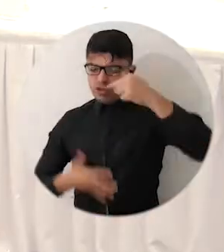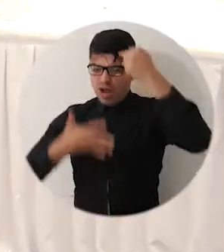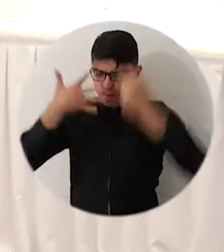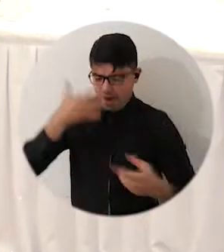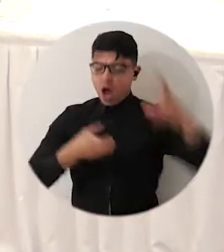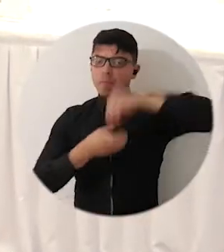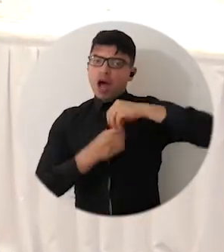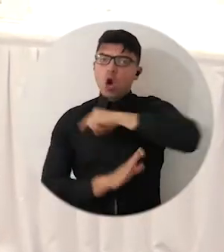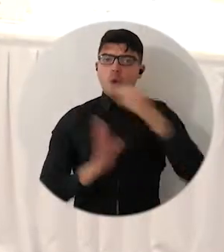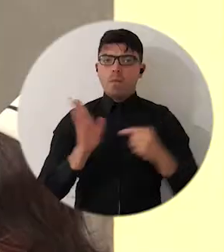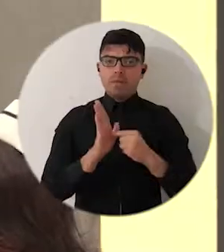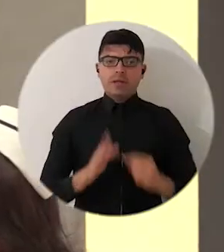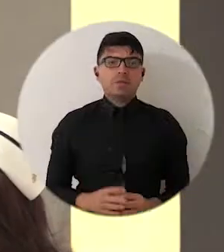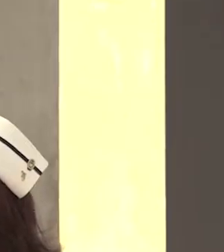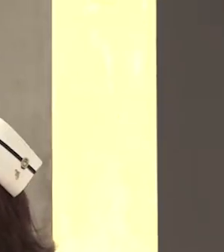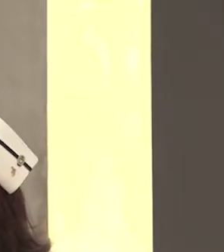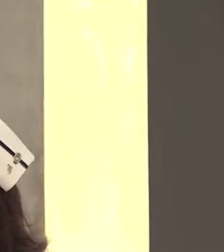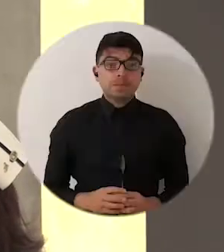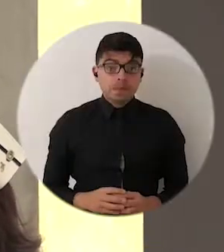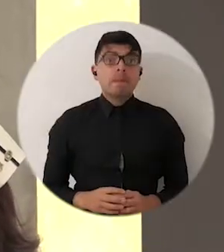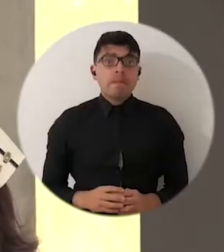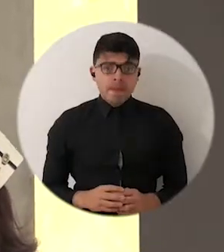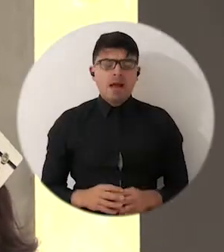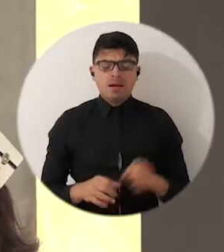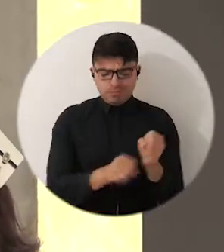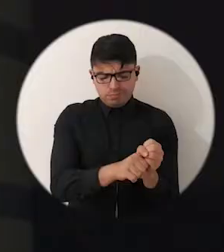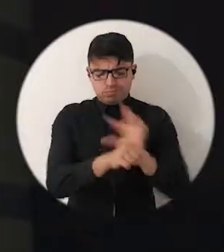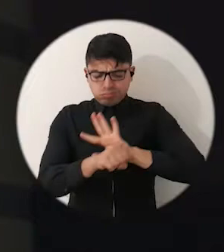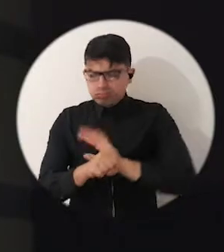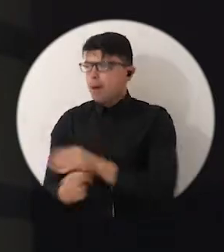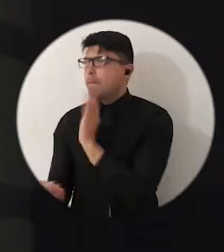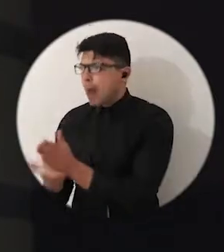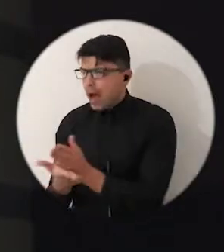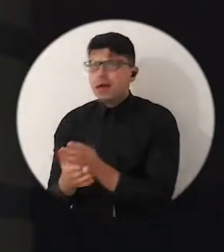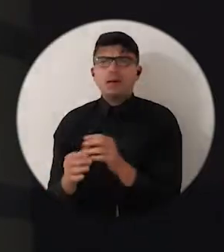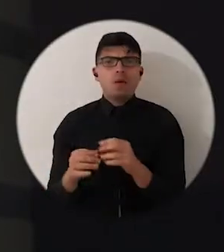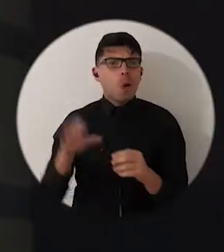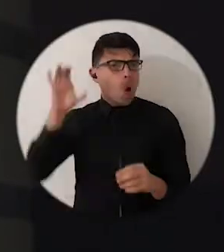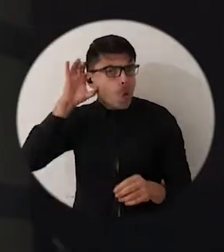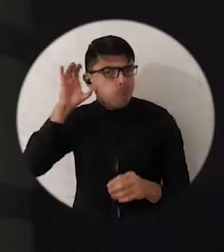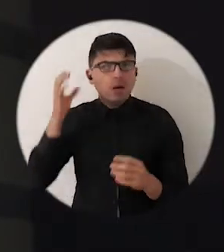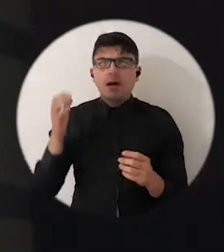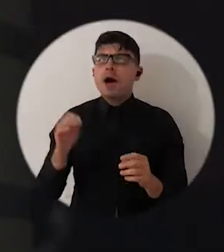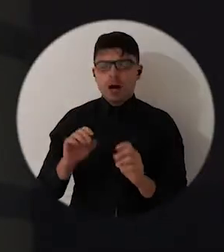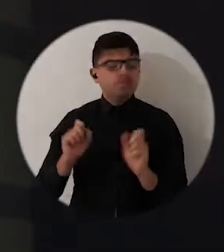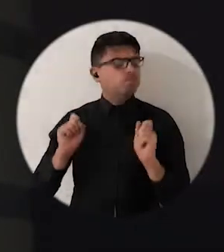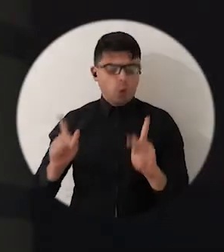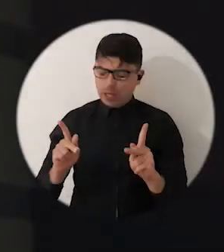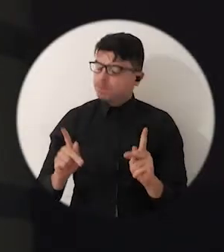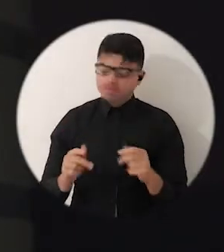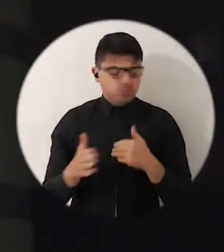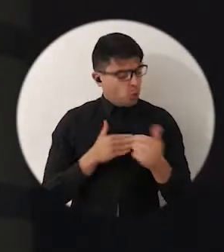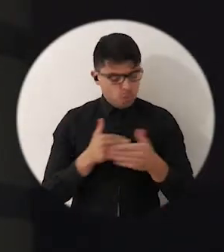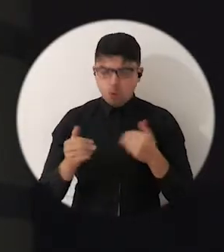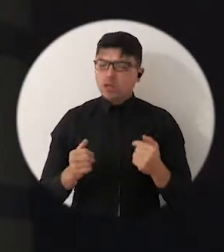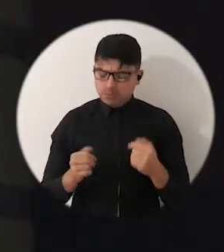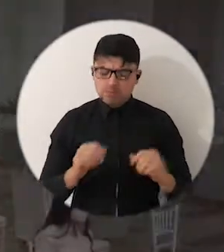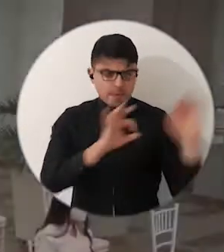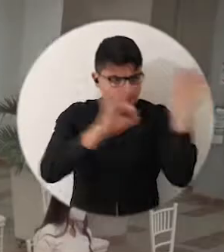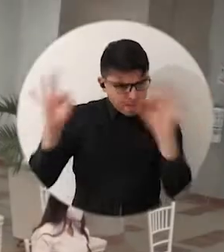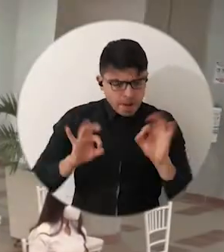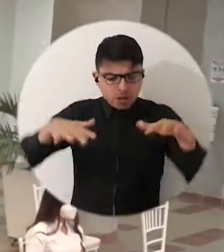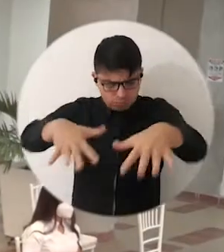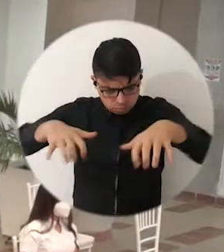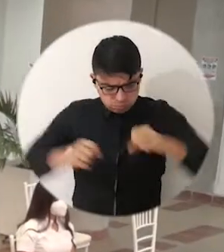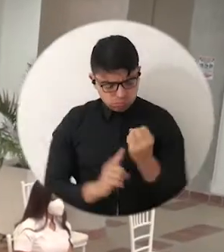Que a pesar de esta pandemia, de toda esta eventualidad, pudimos organizar, planificar esta